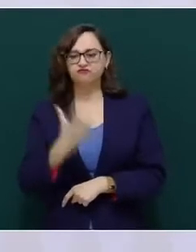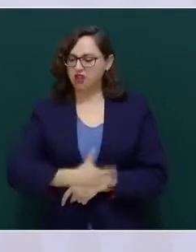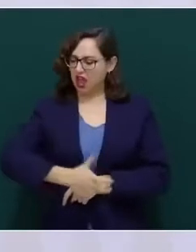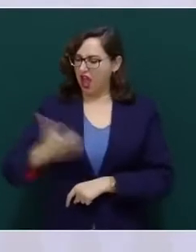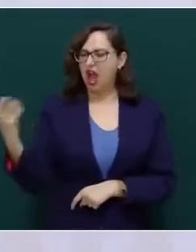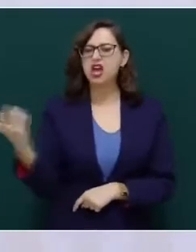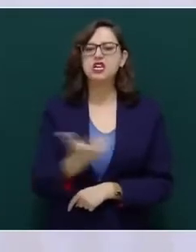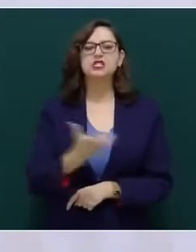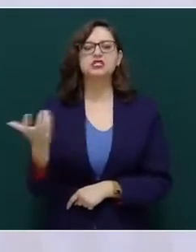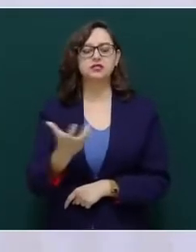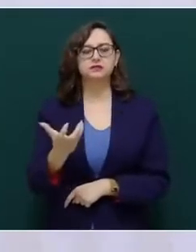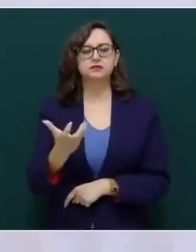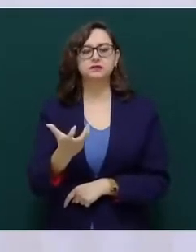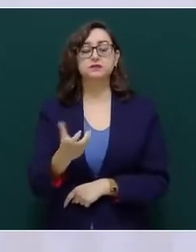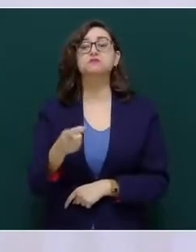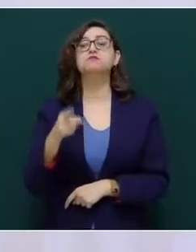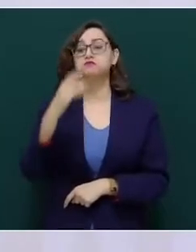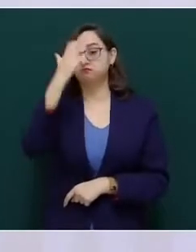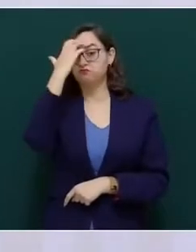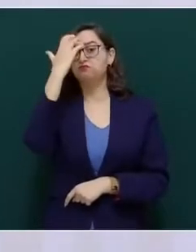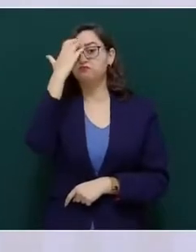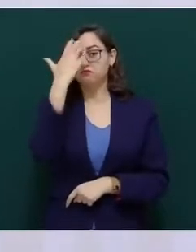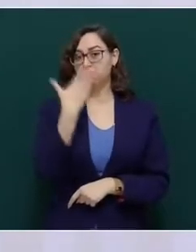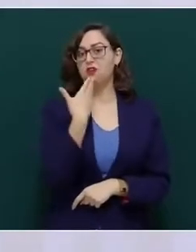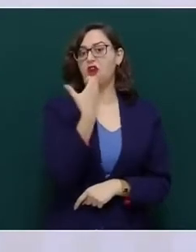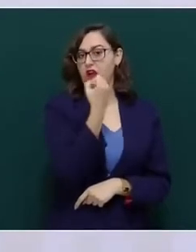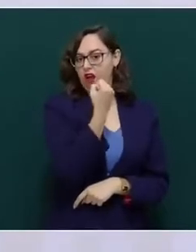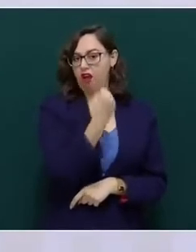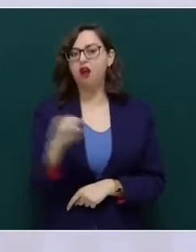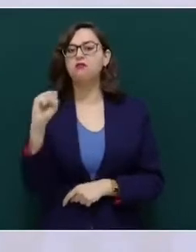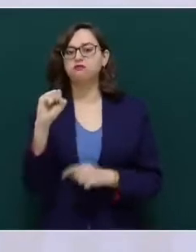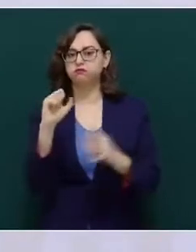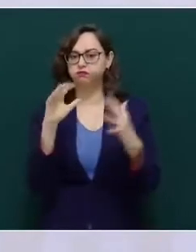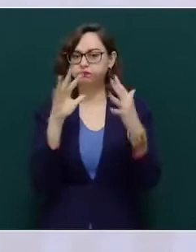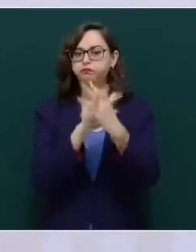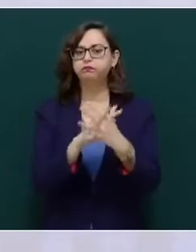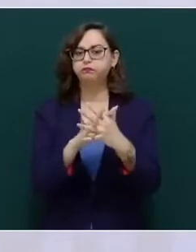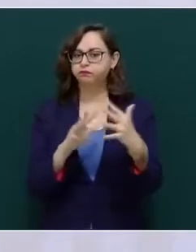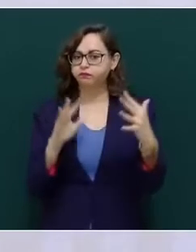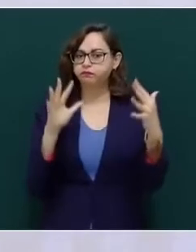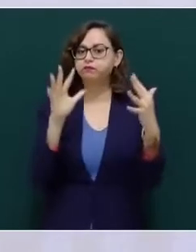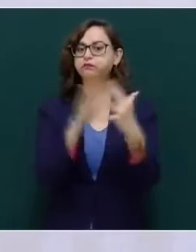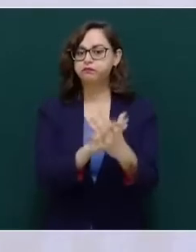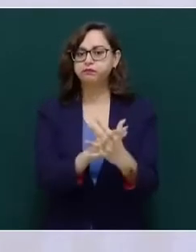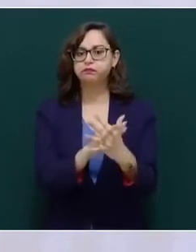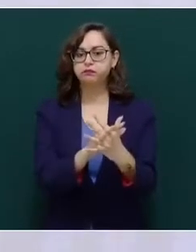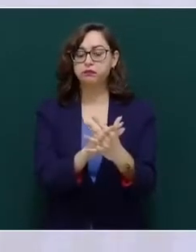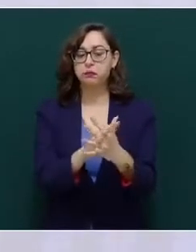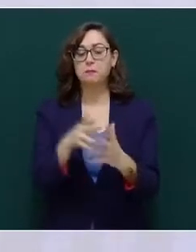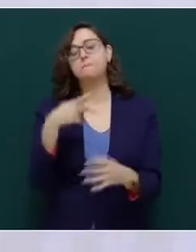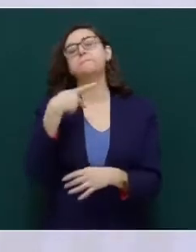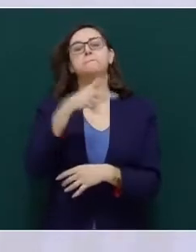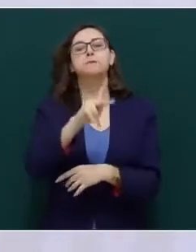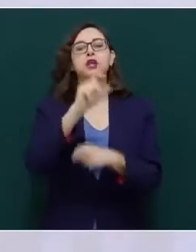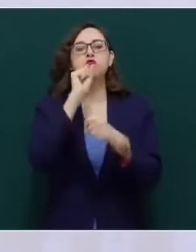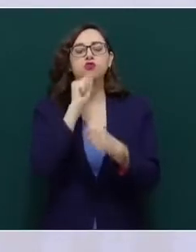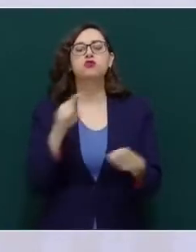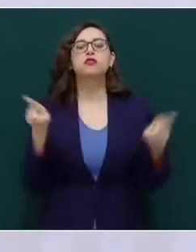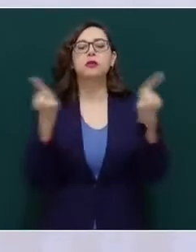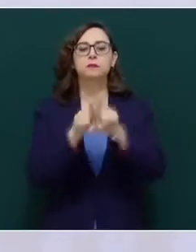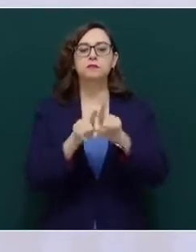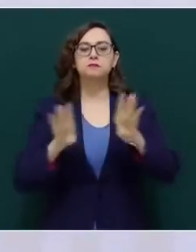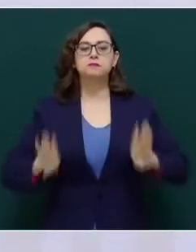Conocía el arte de la guerra y era al mismo tiempo un político con